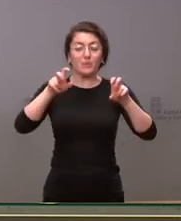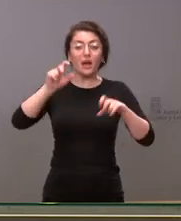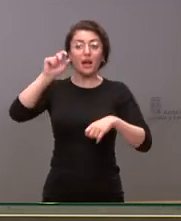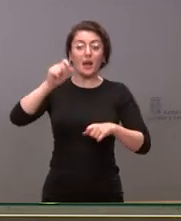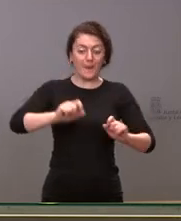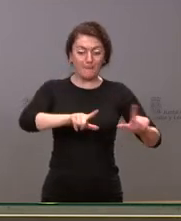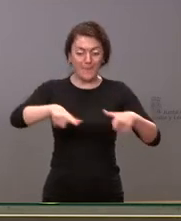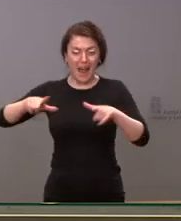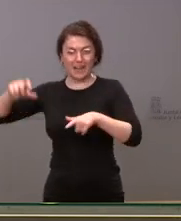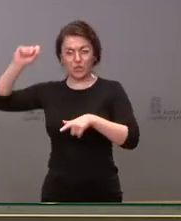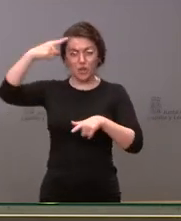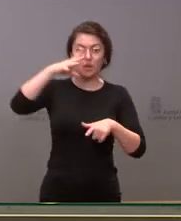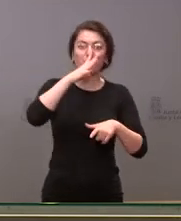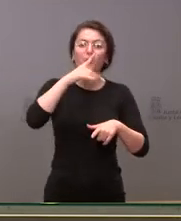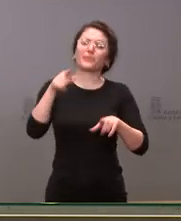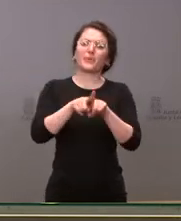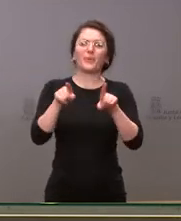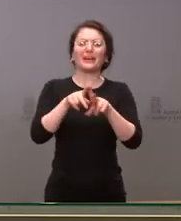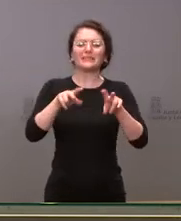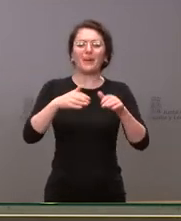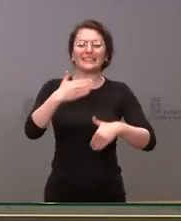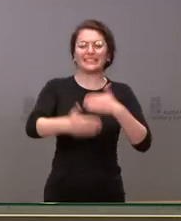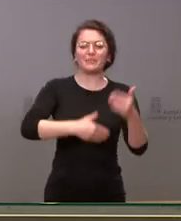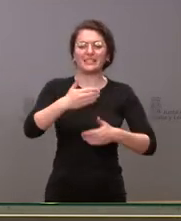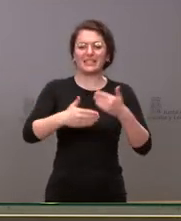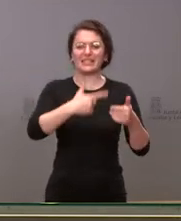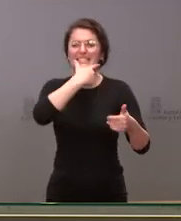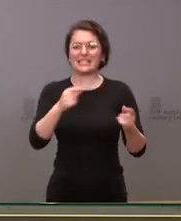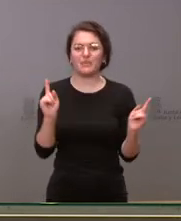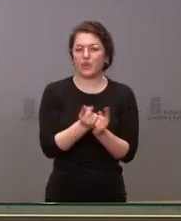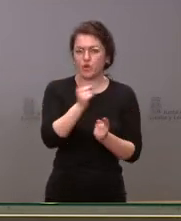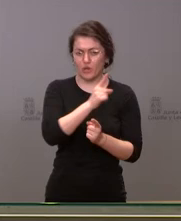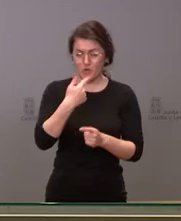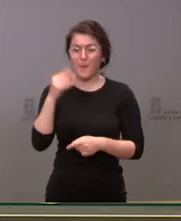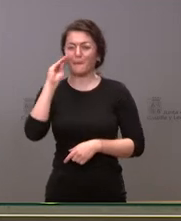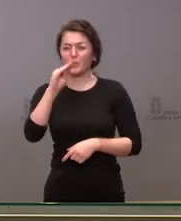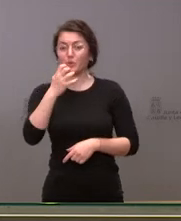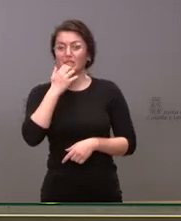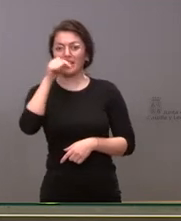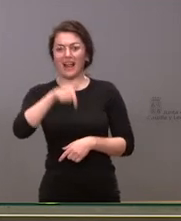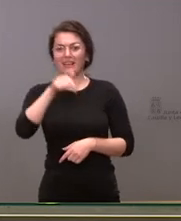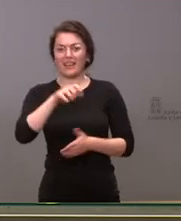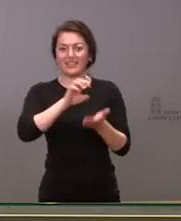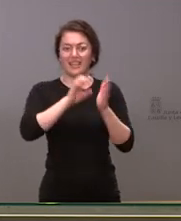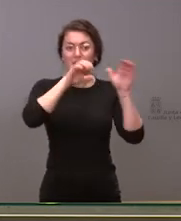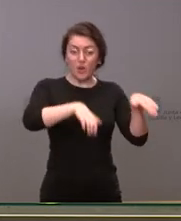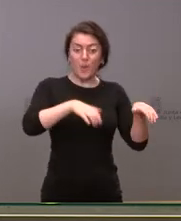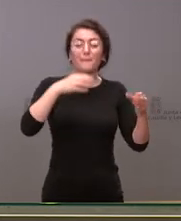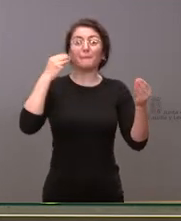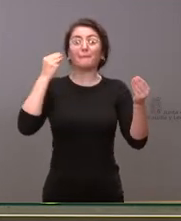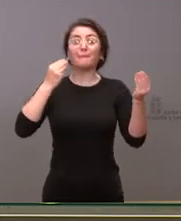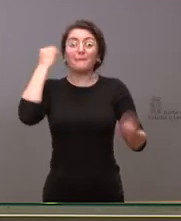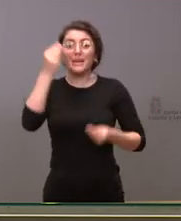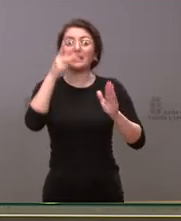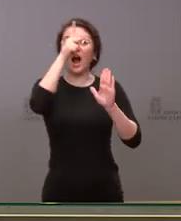por la simplificación de trámites le preguntaba por si Castilla y León se plantea ordenar este sector como ha hecho